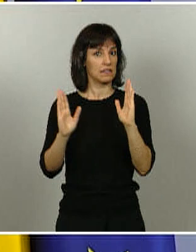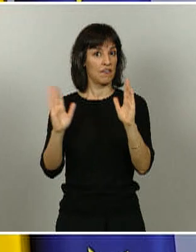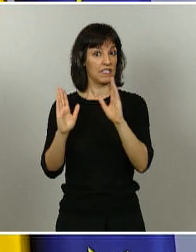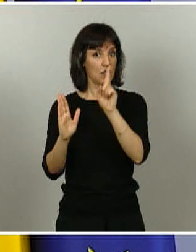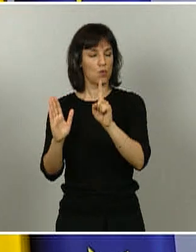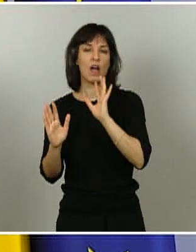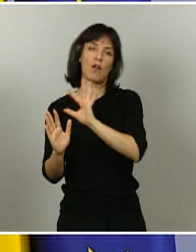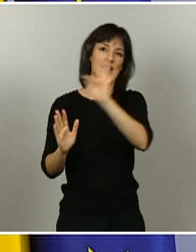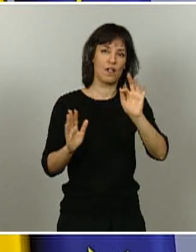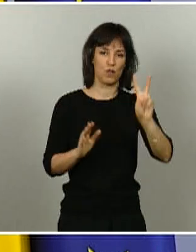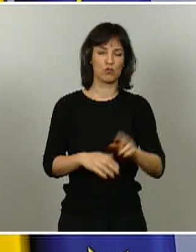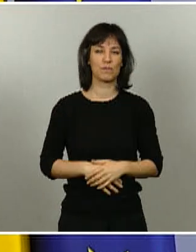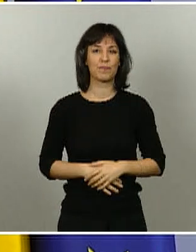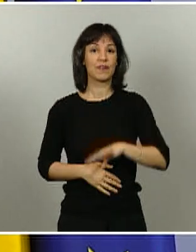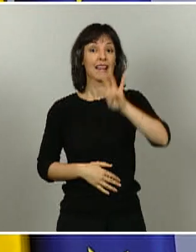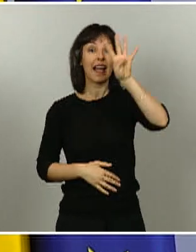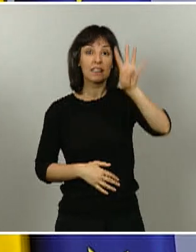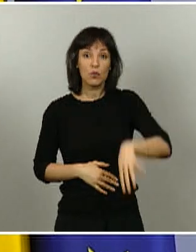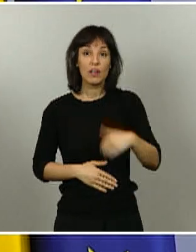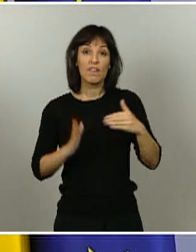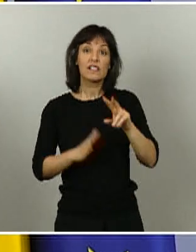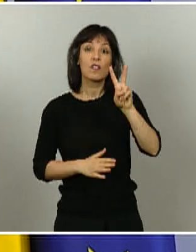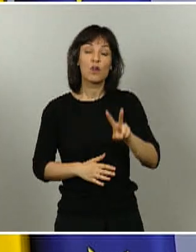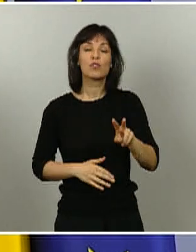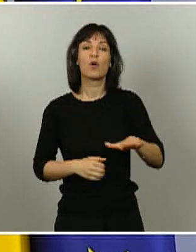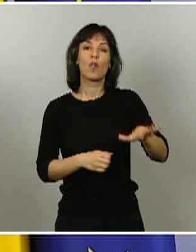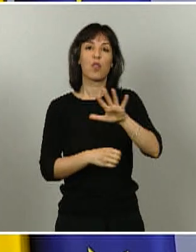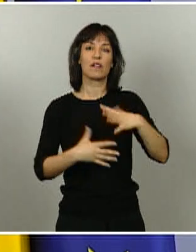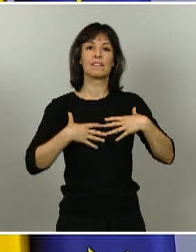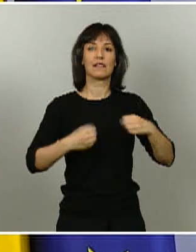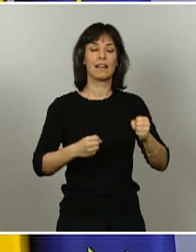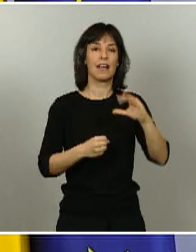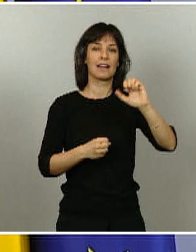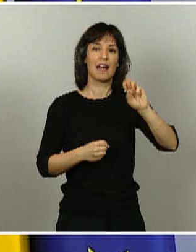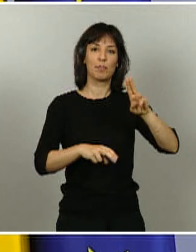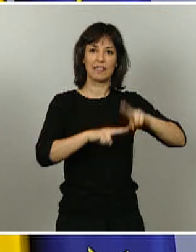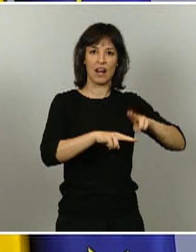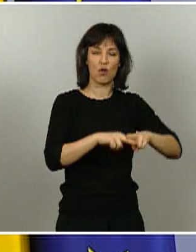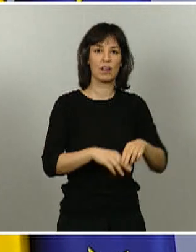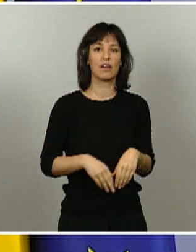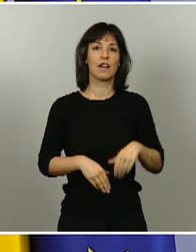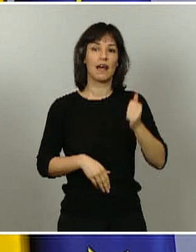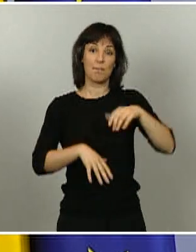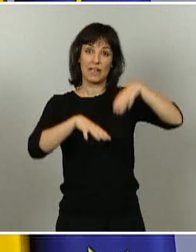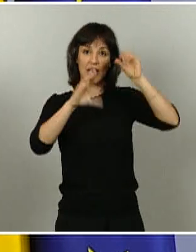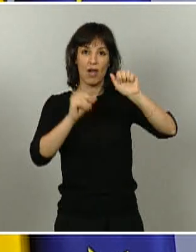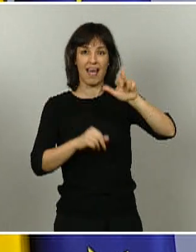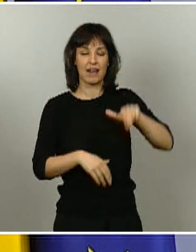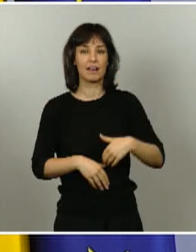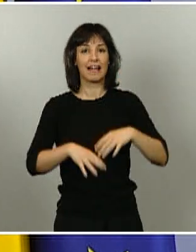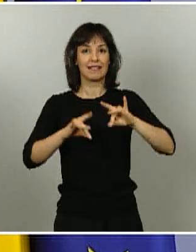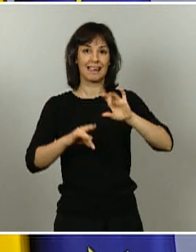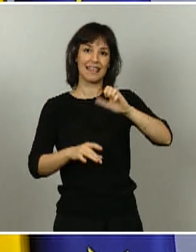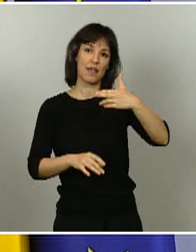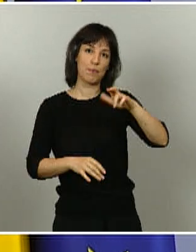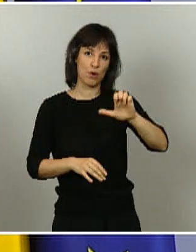En Cataluña, progresan a fase 2 las zonas sanitarias del Camp de Tarragona, Aupi de Neullarán y Terras de Avebra. En